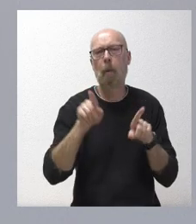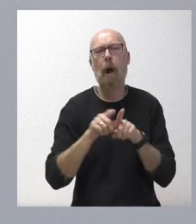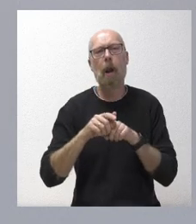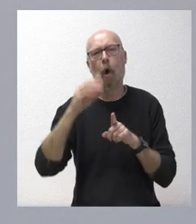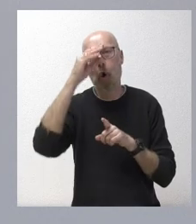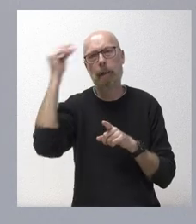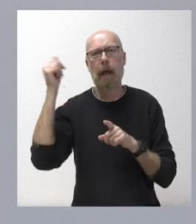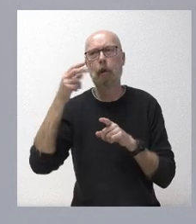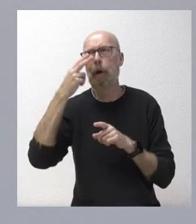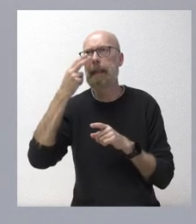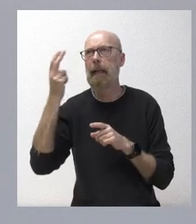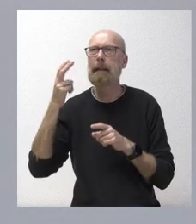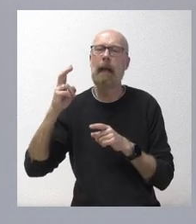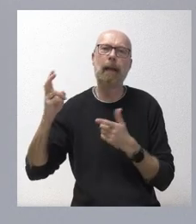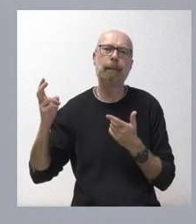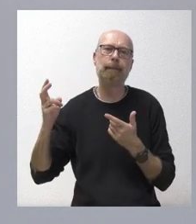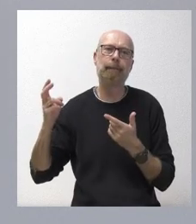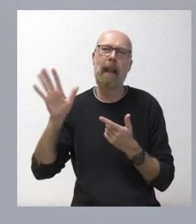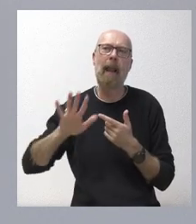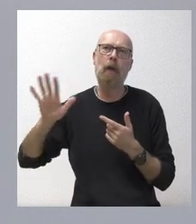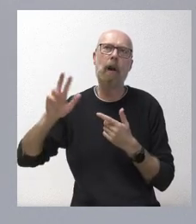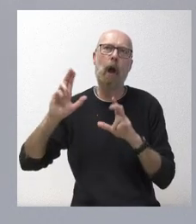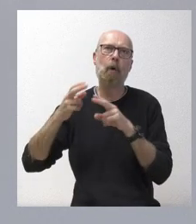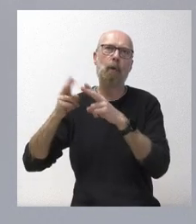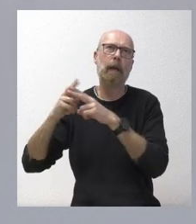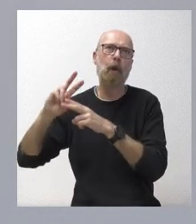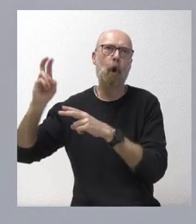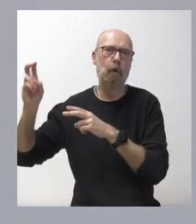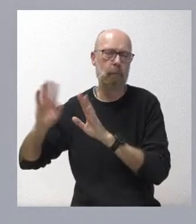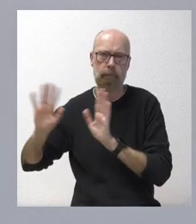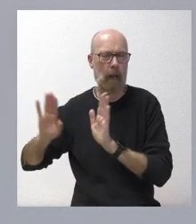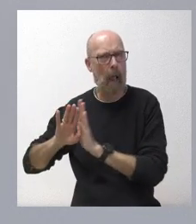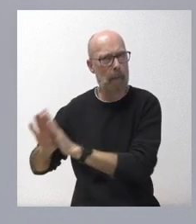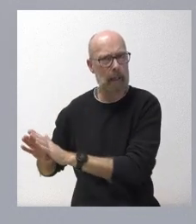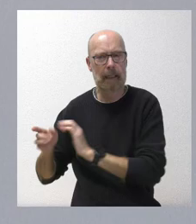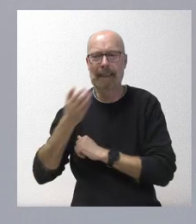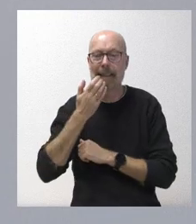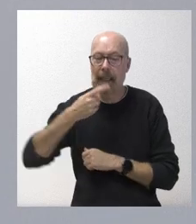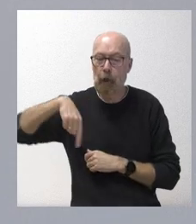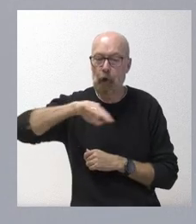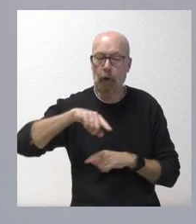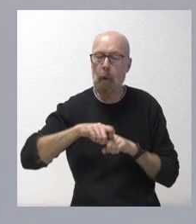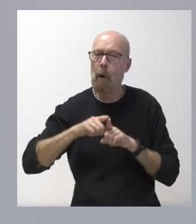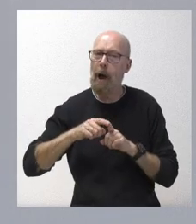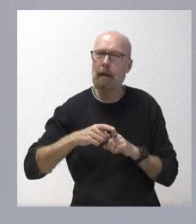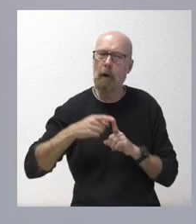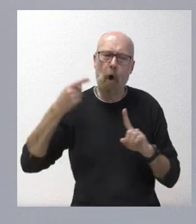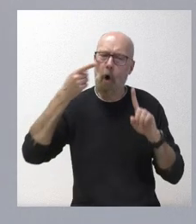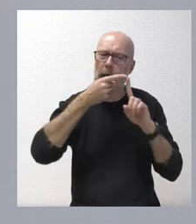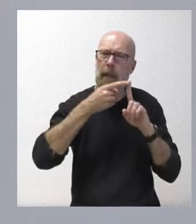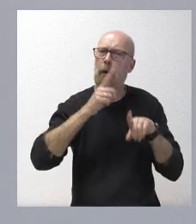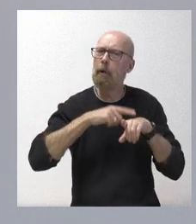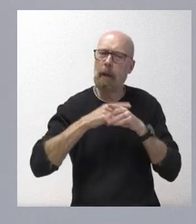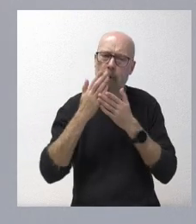intereses nacionales de los partidos políticos. Y si todos van con la idea de dedicarle a esta cuestión el tiempo necesario,